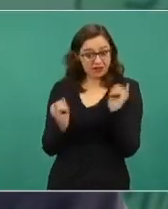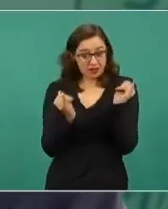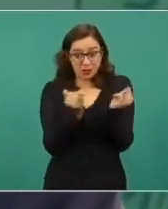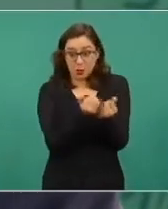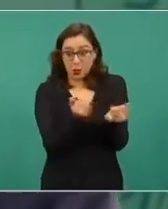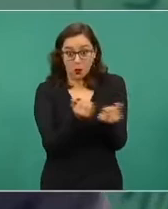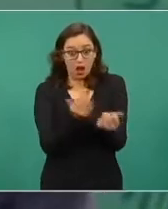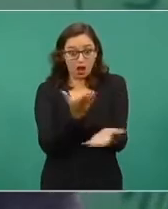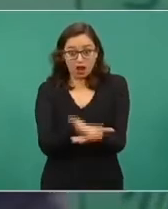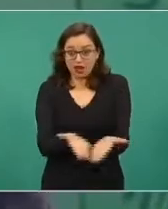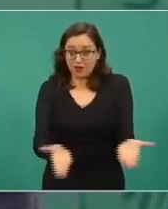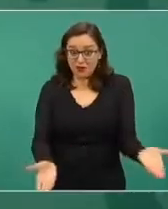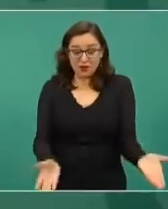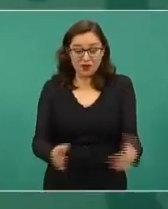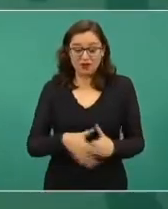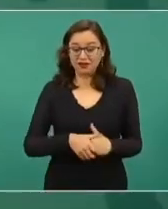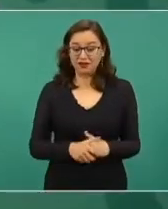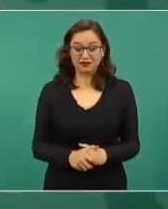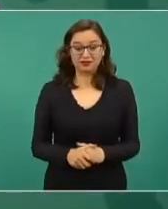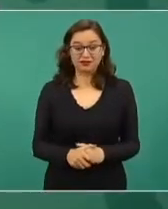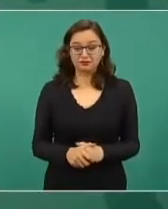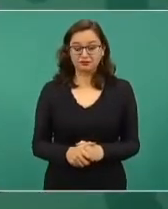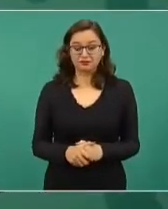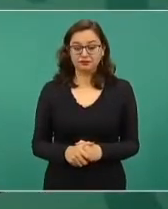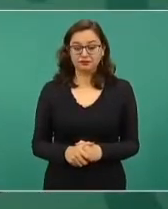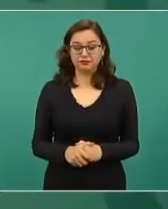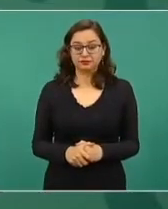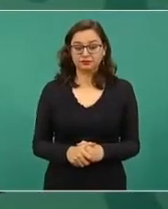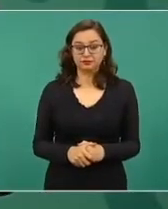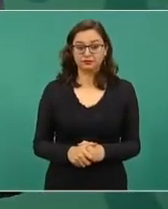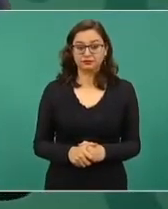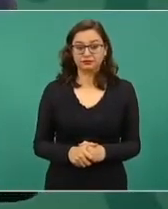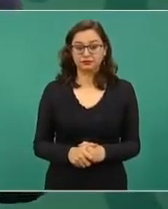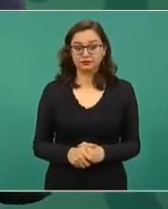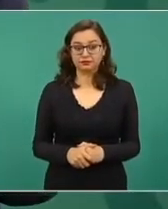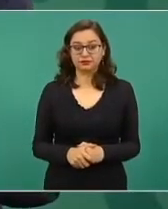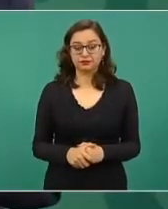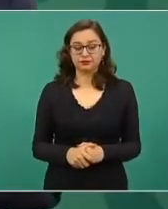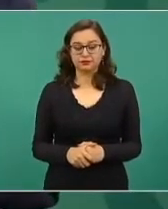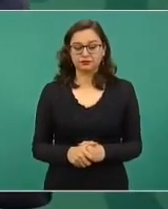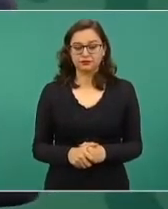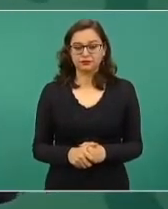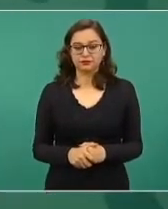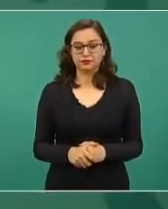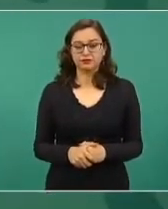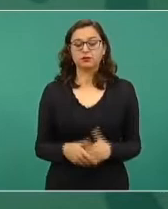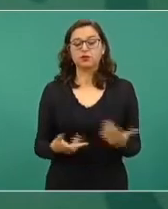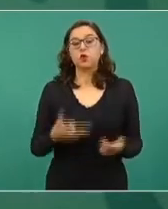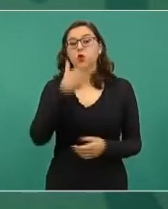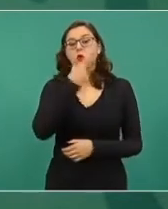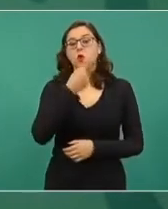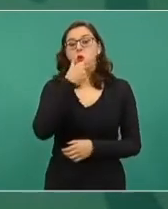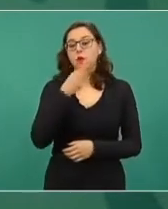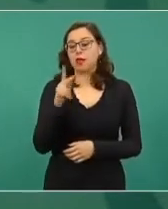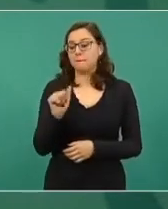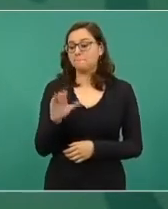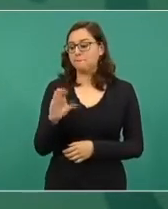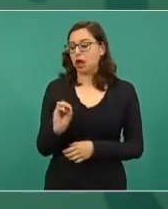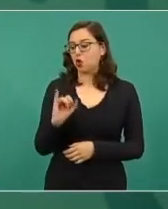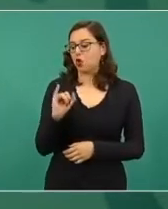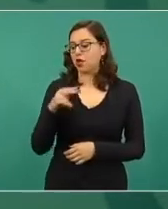hizo un recuento de estos insultos Paco Ignacio Taibo, pero